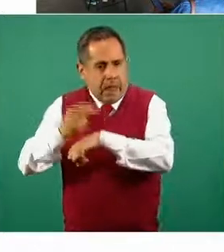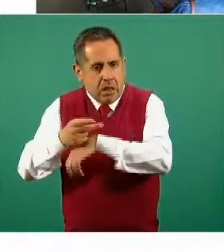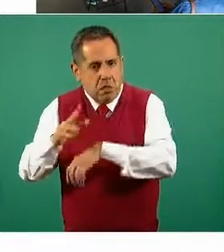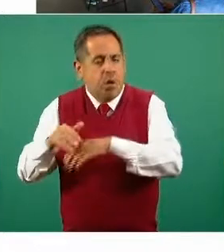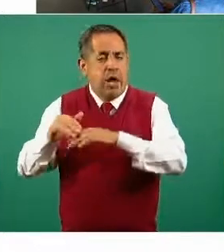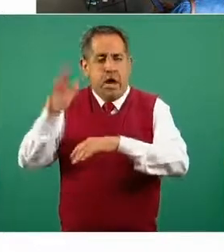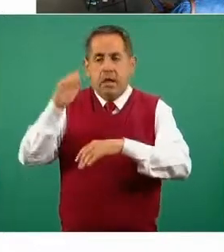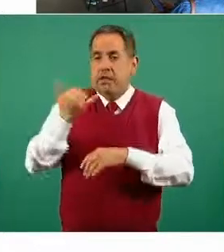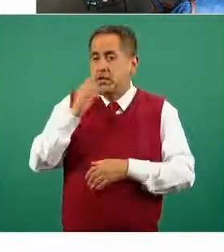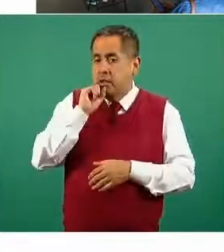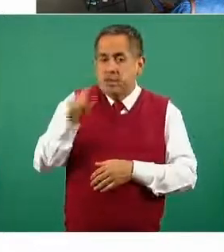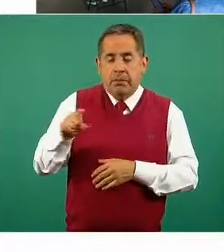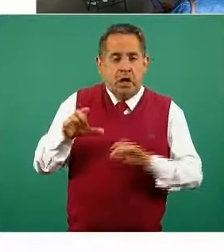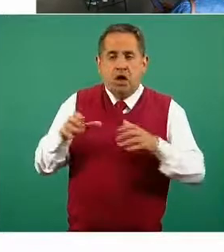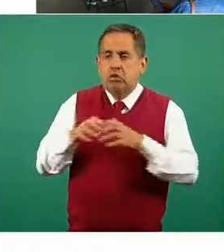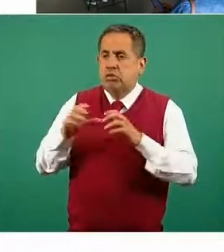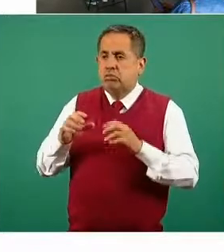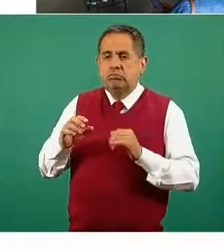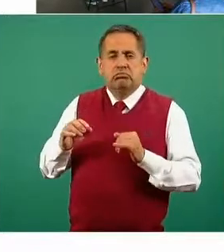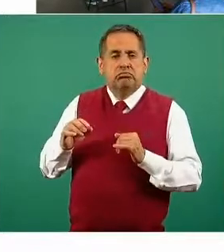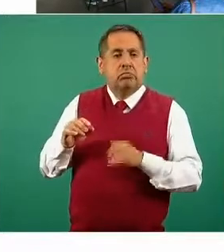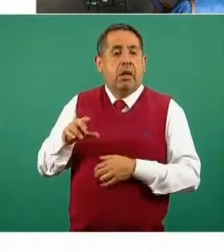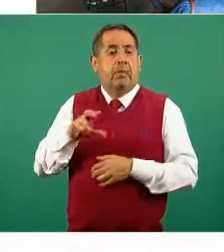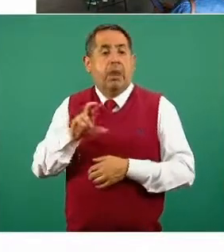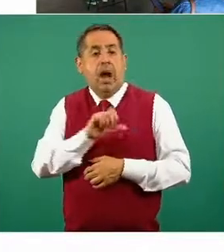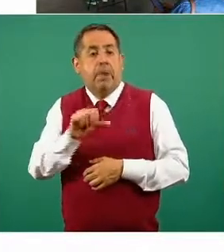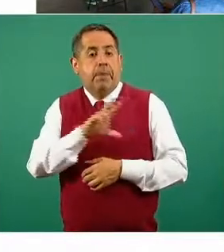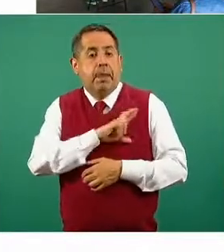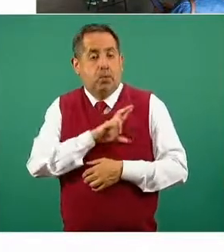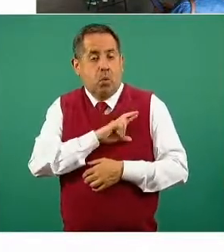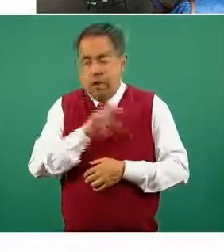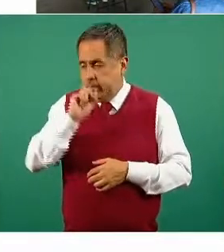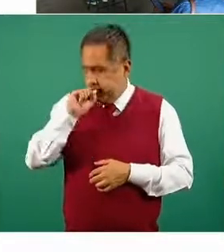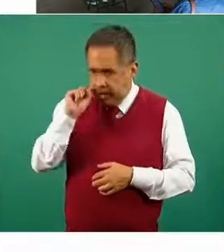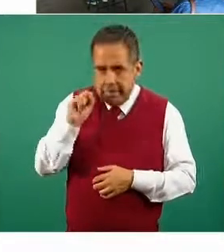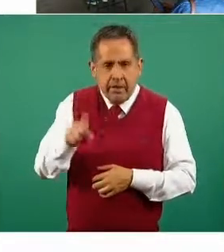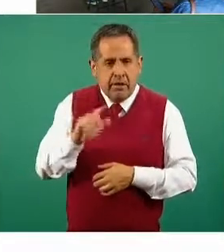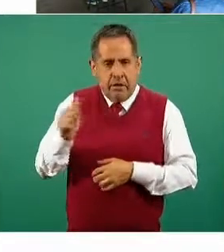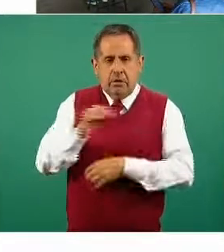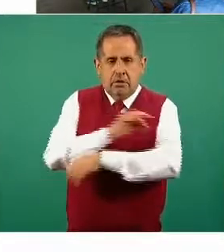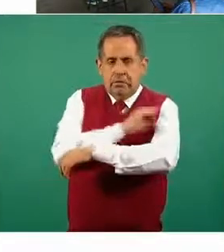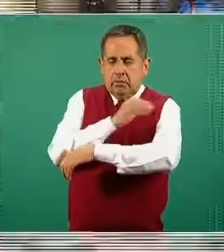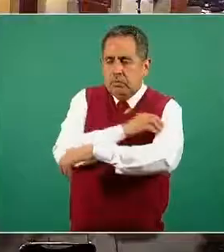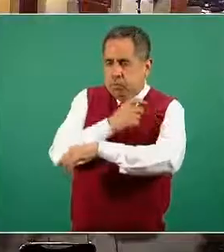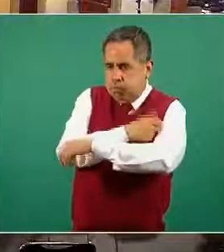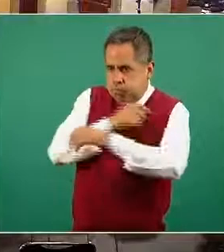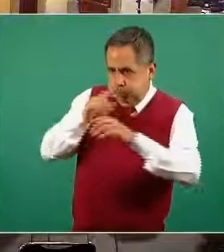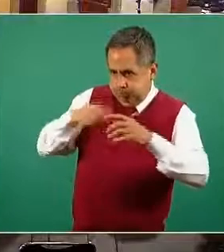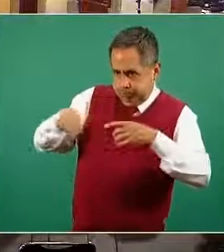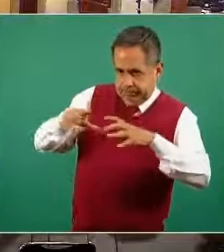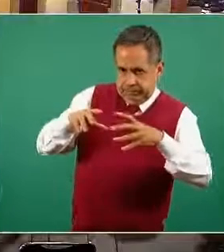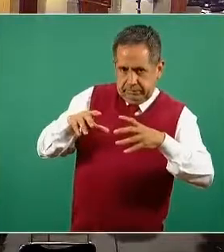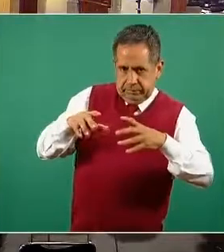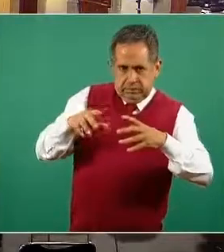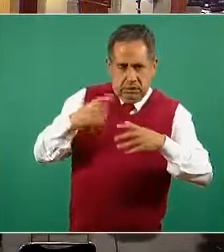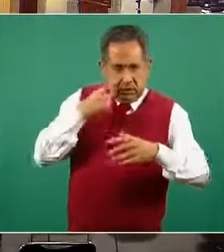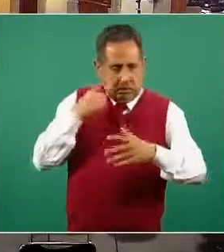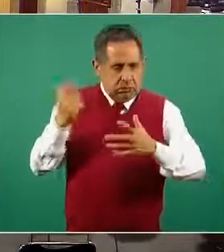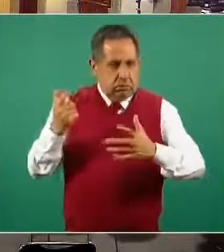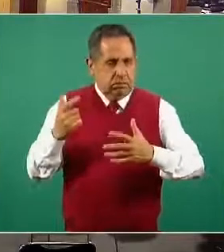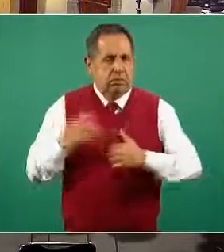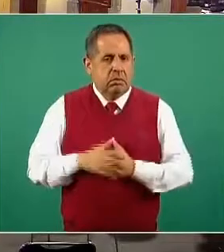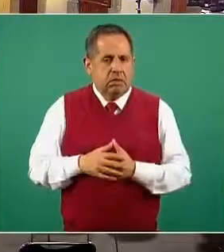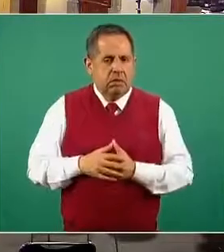con personal de instituciones privadas, educativas privadas. Y podemos ver en las siguientes dos o tres diapositivas